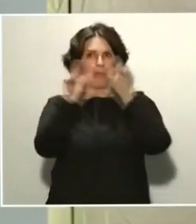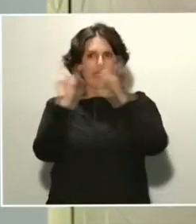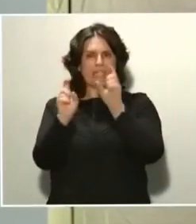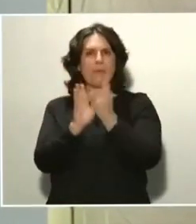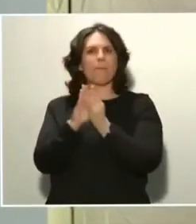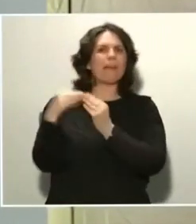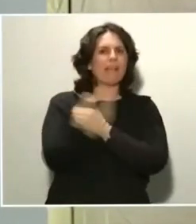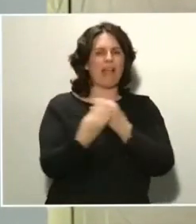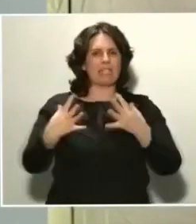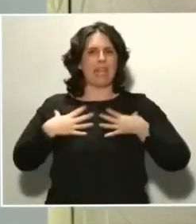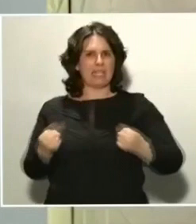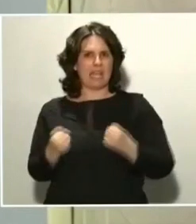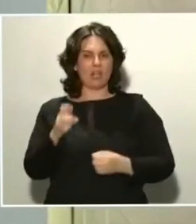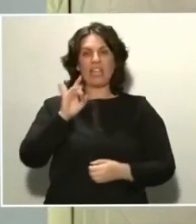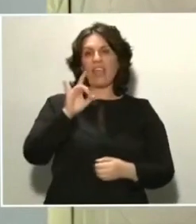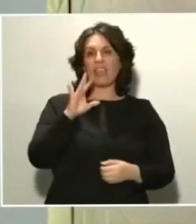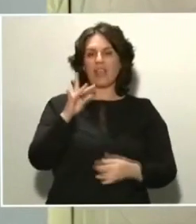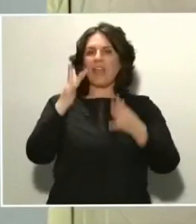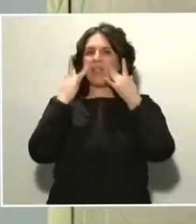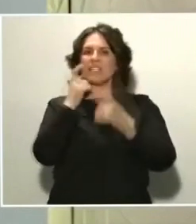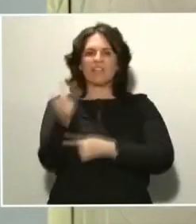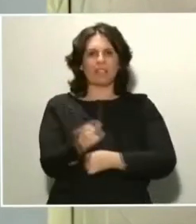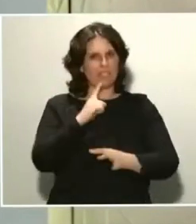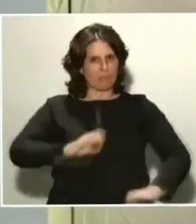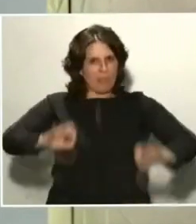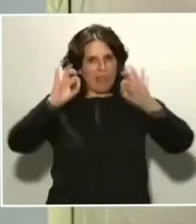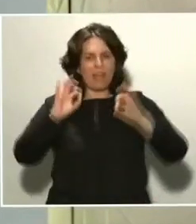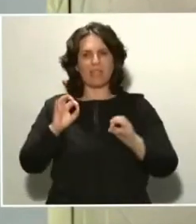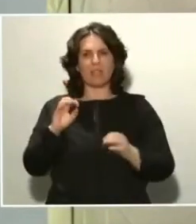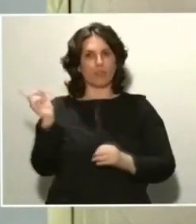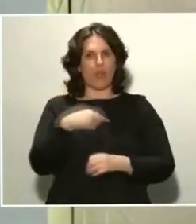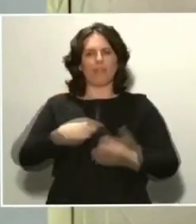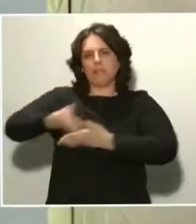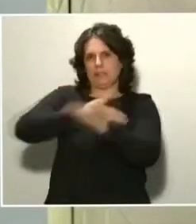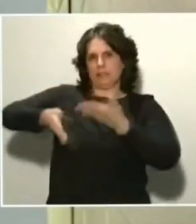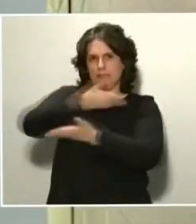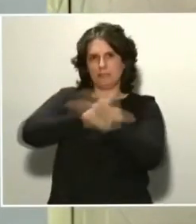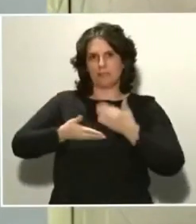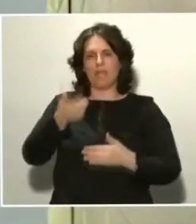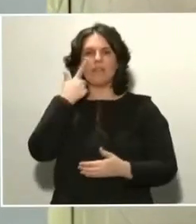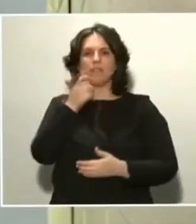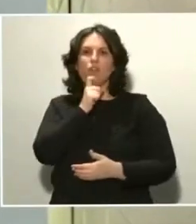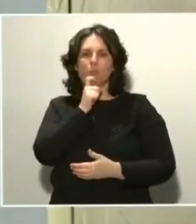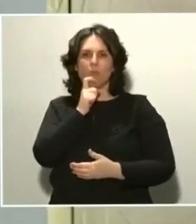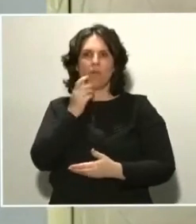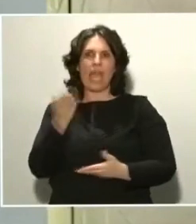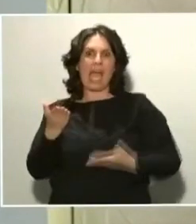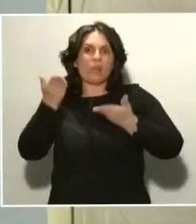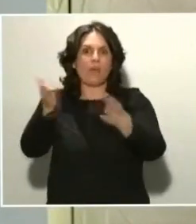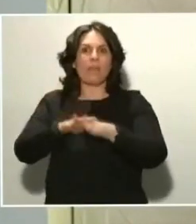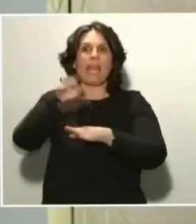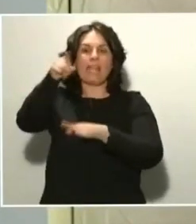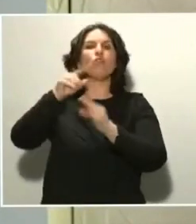sanitario, 15 desinfectantes especiales, y estamos analizando cómo ofrecerles ayuda de la mejor manera posible para el desarrollo de productos